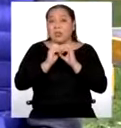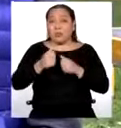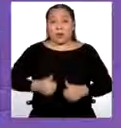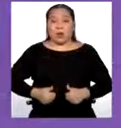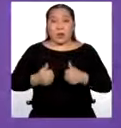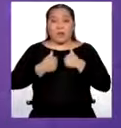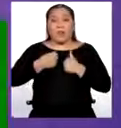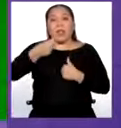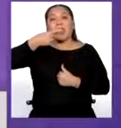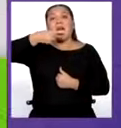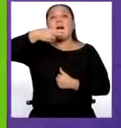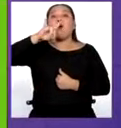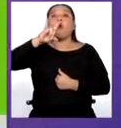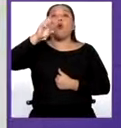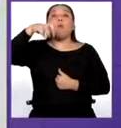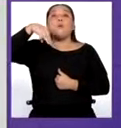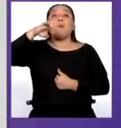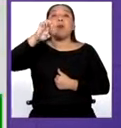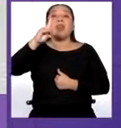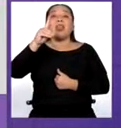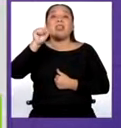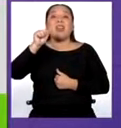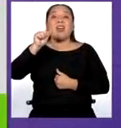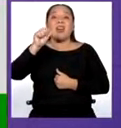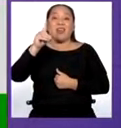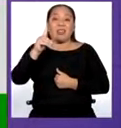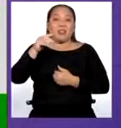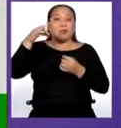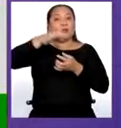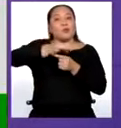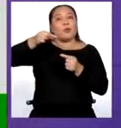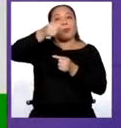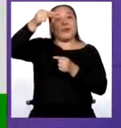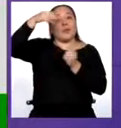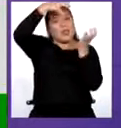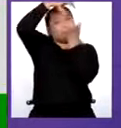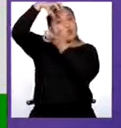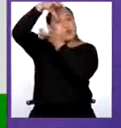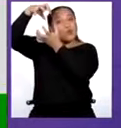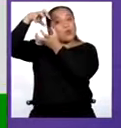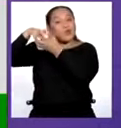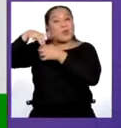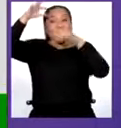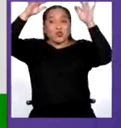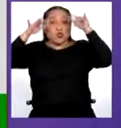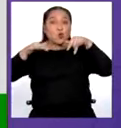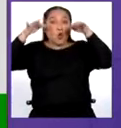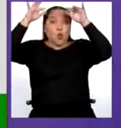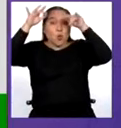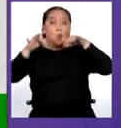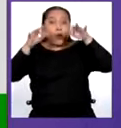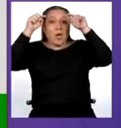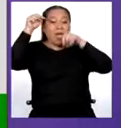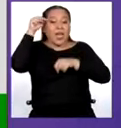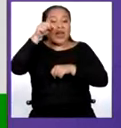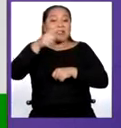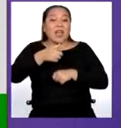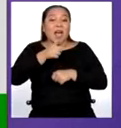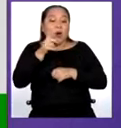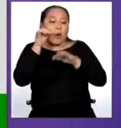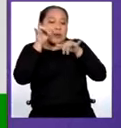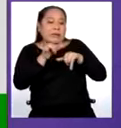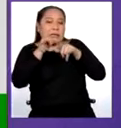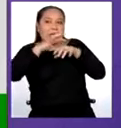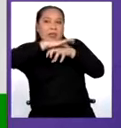aire. Luego tenemos las nubes, que son las que permiten las lluvias. Luego tenemos la lluvia. En algunos momentos parte de esta agua queda atrapada en la